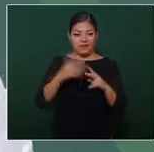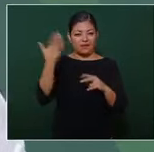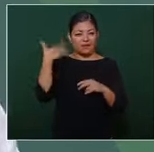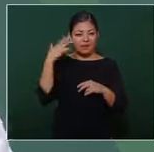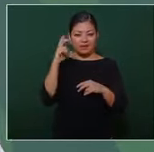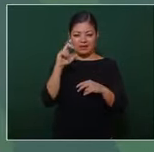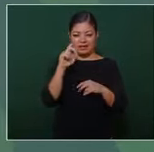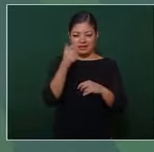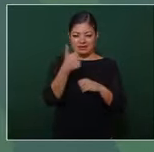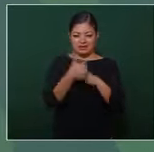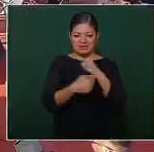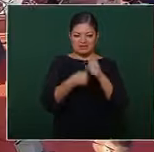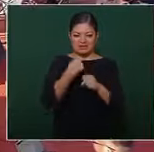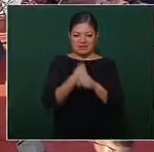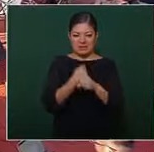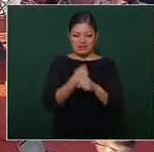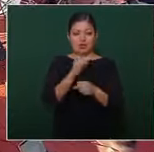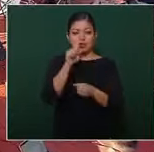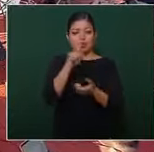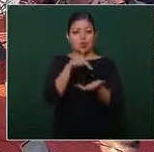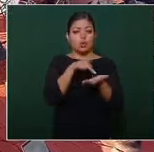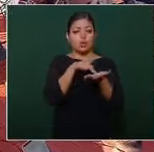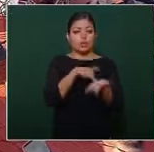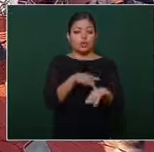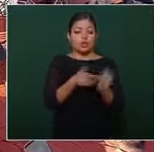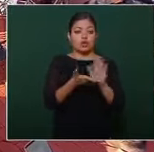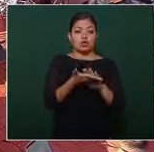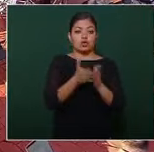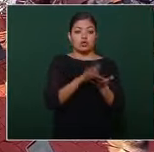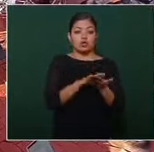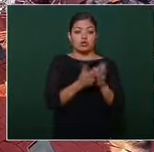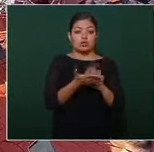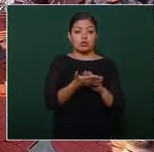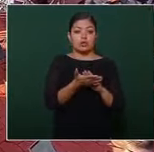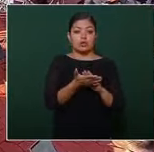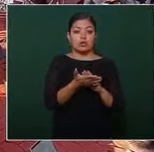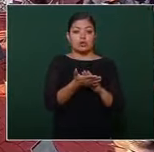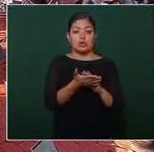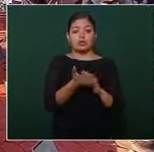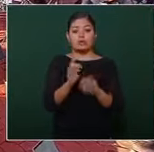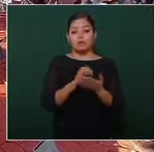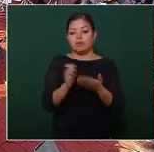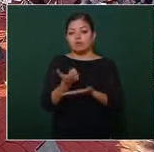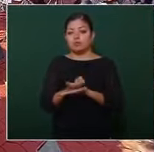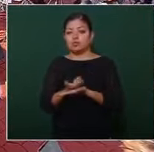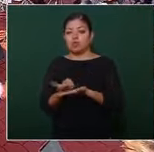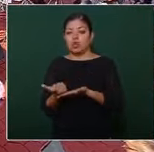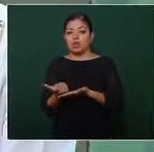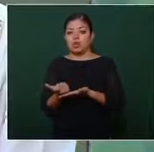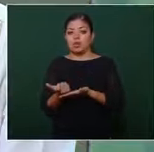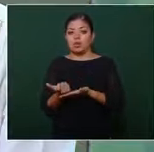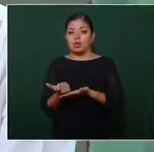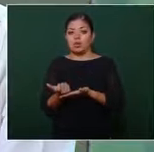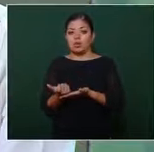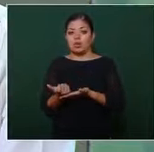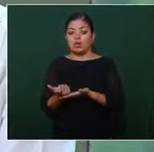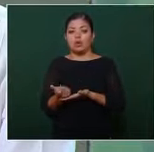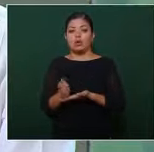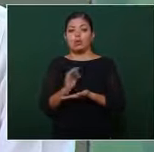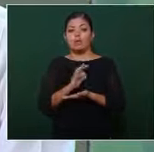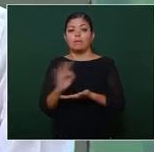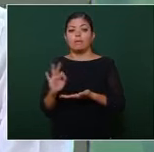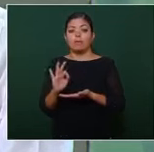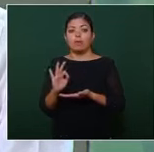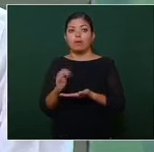hace 36 años un kilo de tortilla un salario mínimo alcanzaba para 50